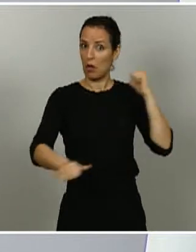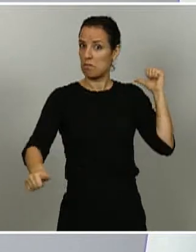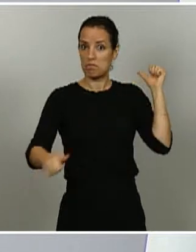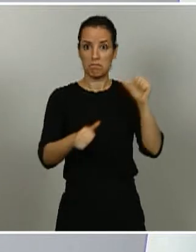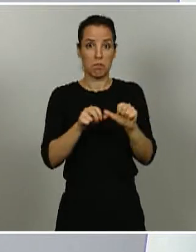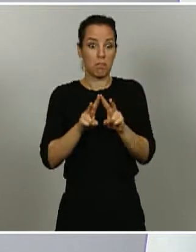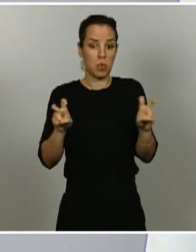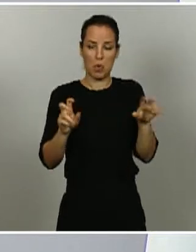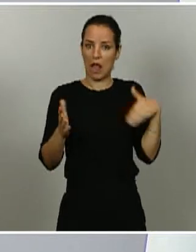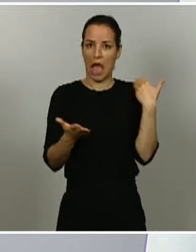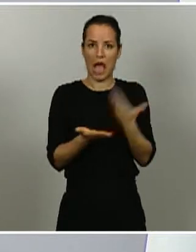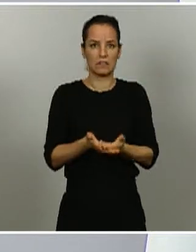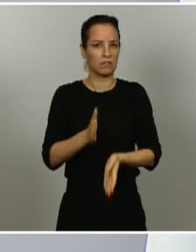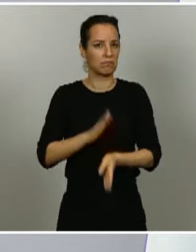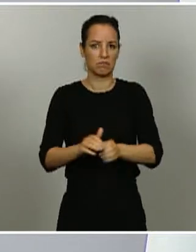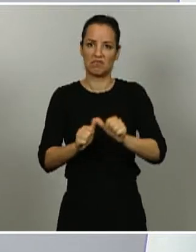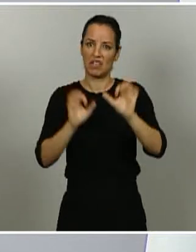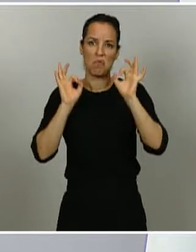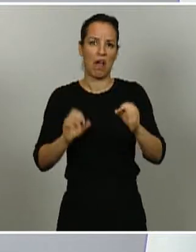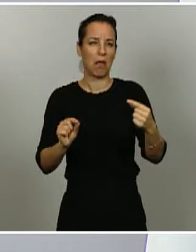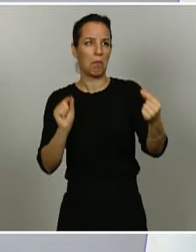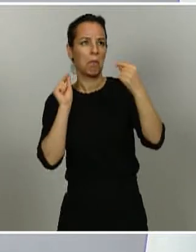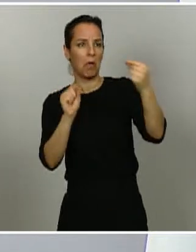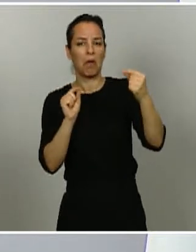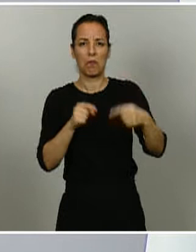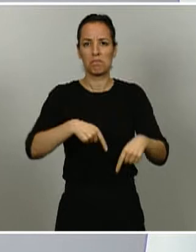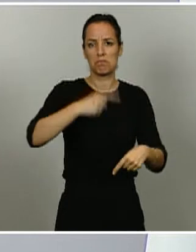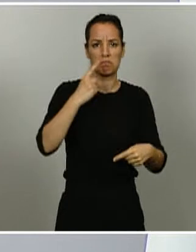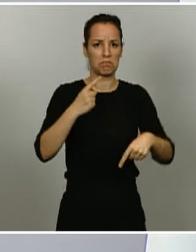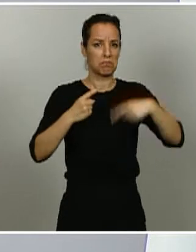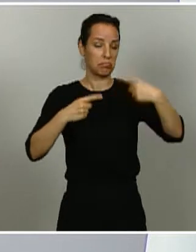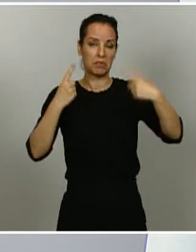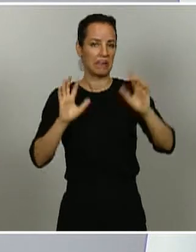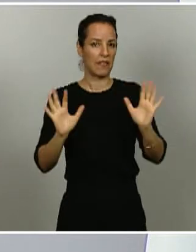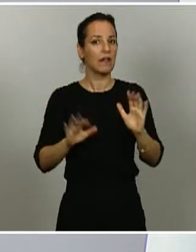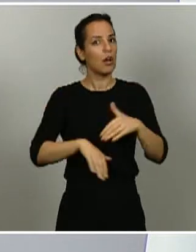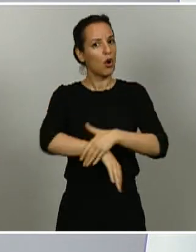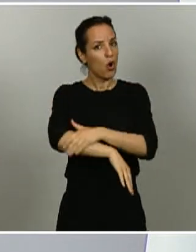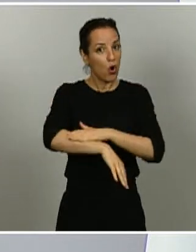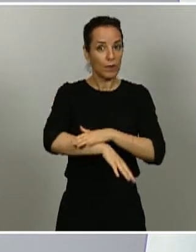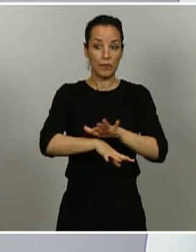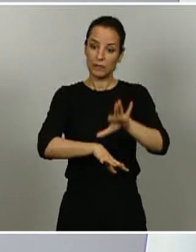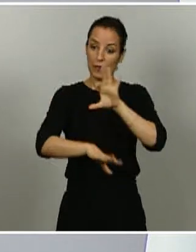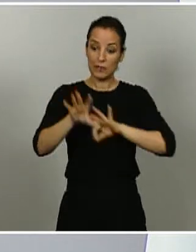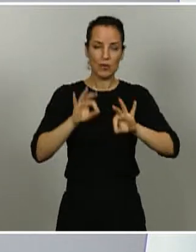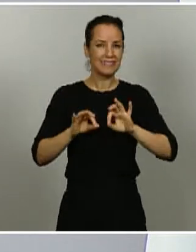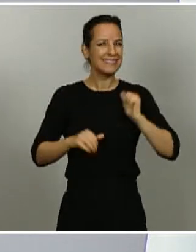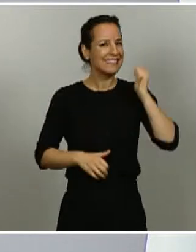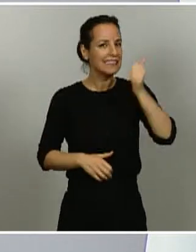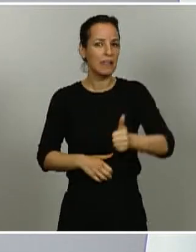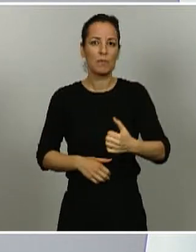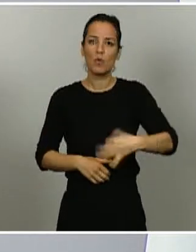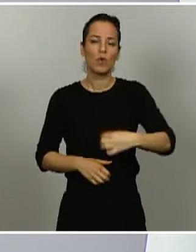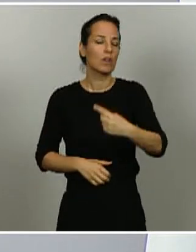pandemia, lo seguirá siendo. Y lo que le puedo asegurar es que el Gobierno actúa a hora de tomar sus decisiones siempre, únicamente, en base a